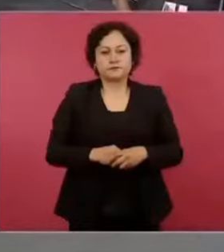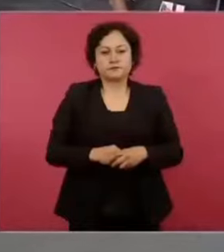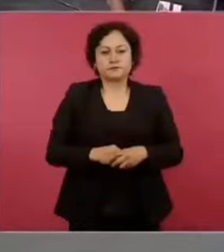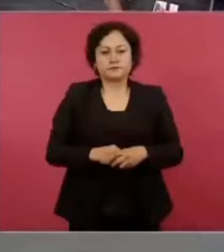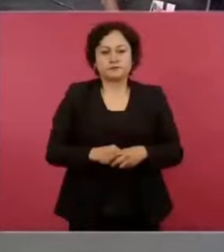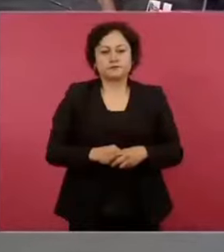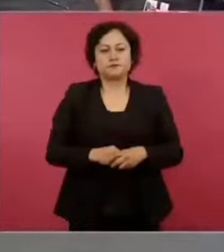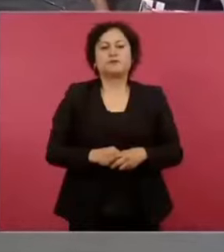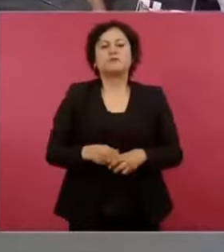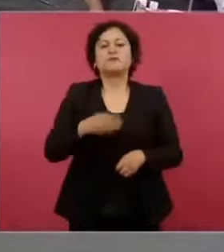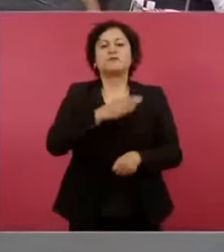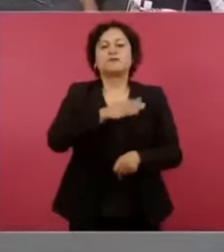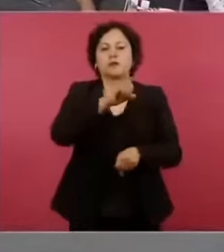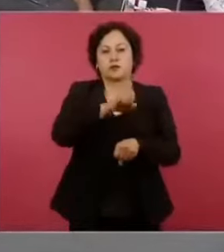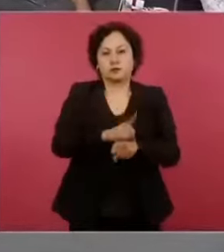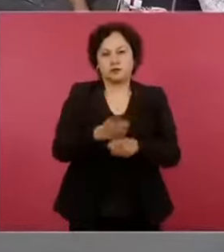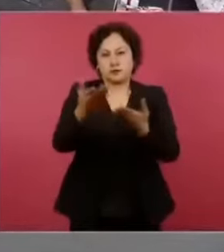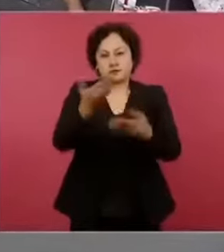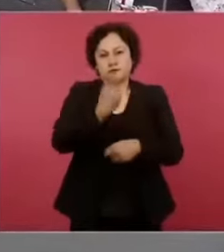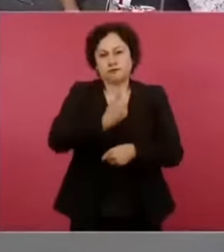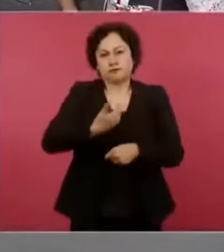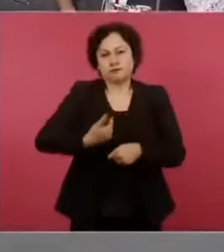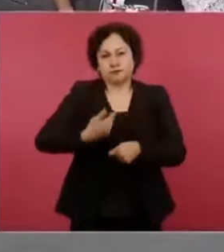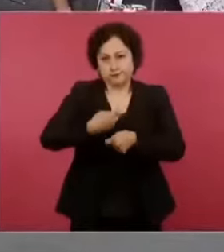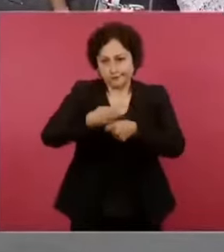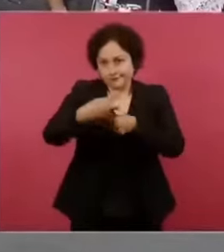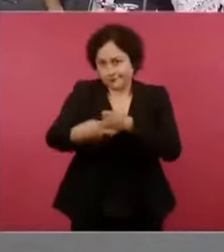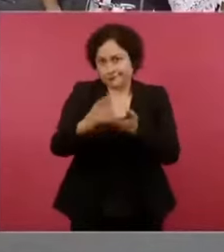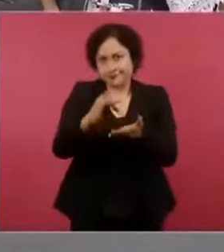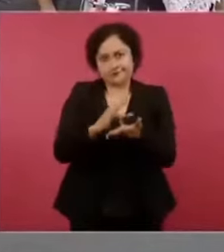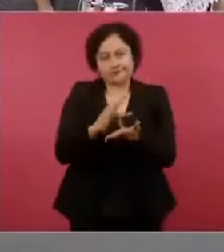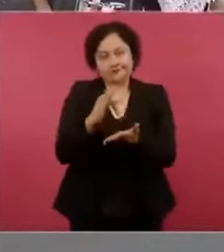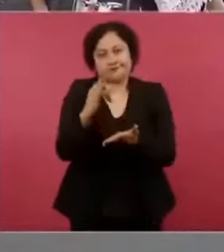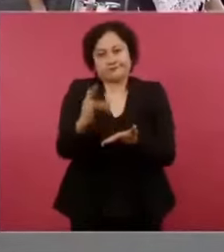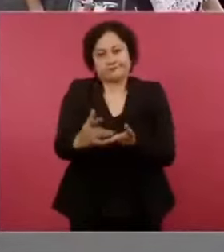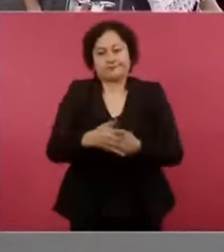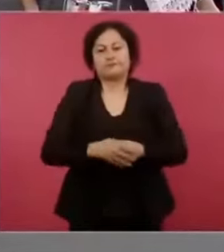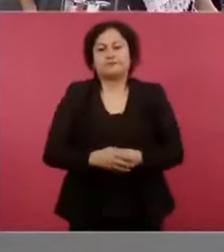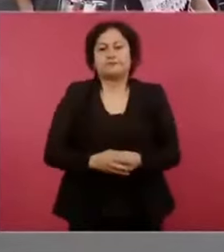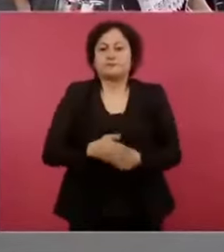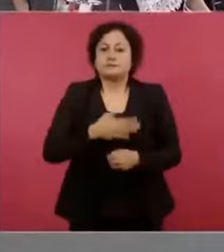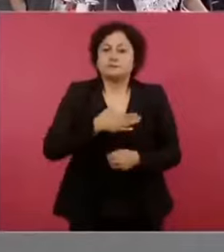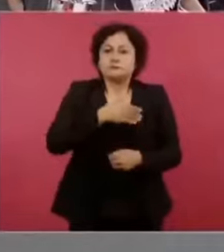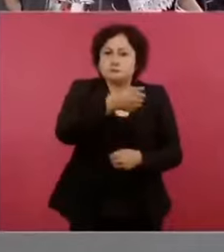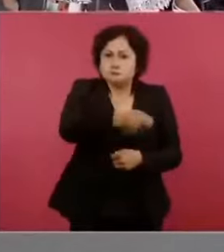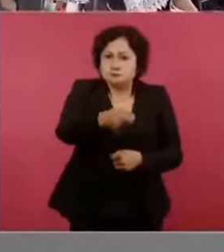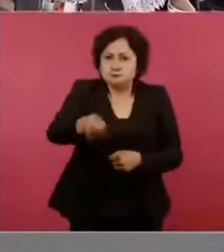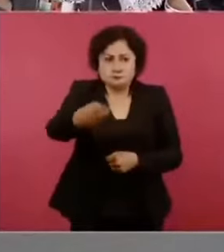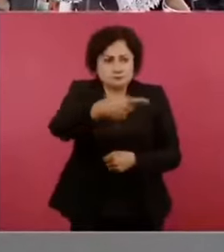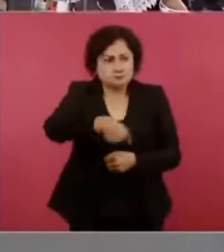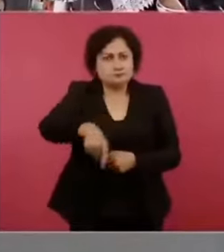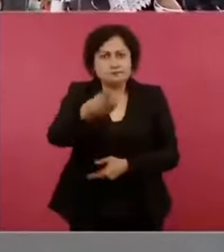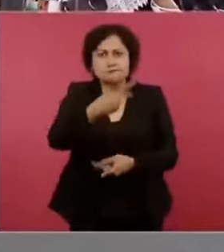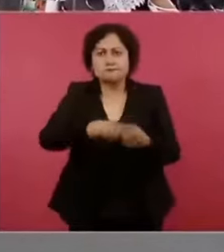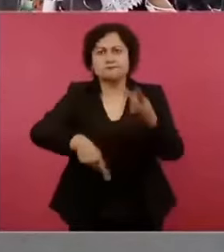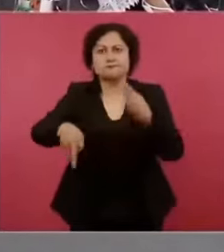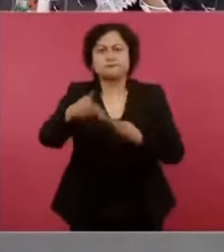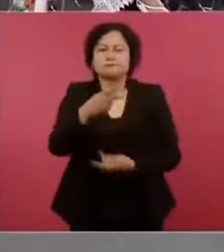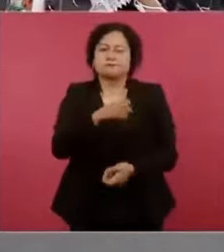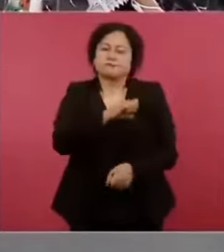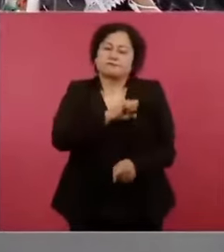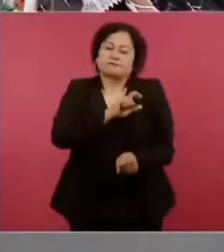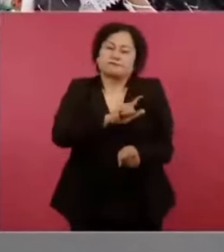Buenos días, señor presidente. Muchas gracias por la invitación. Saludo a todos los aquí presentes, de manera particular a mis